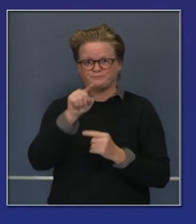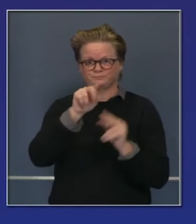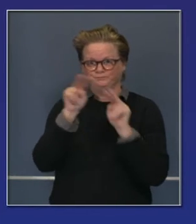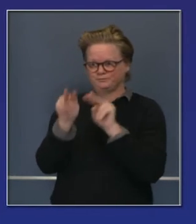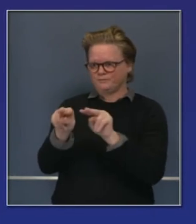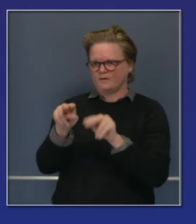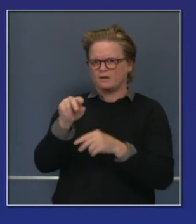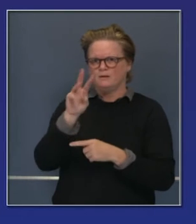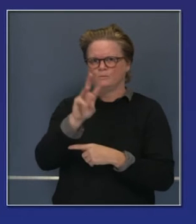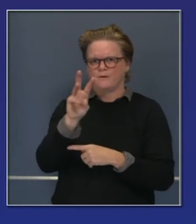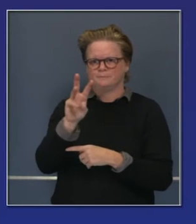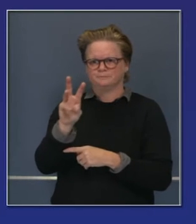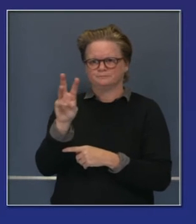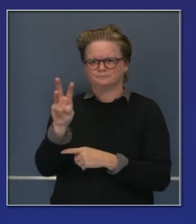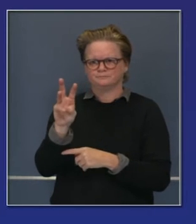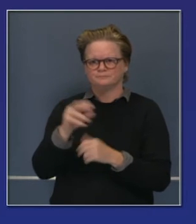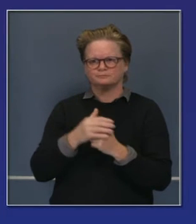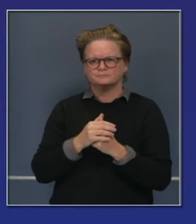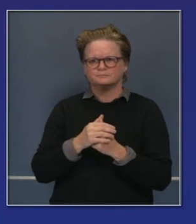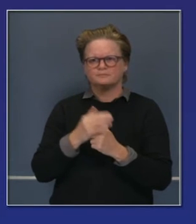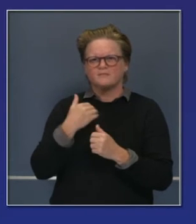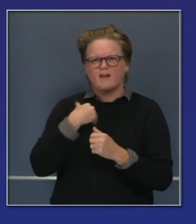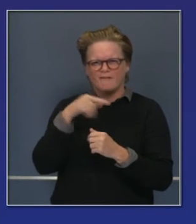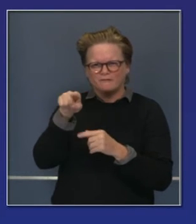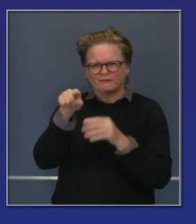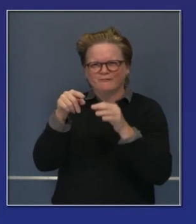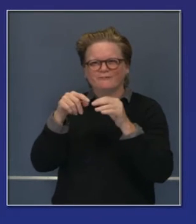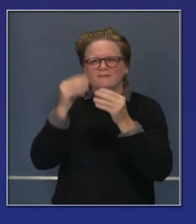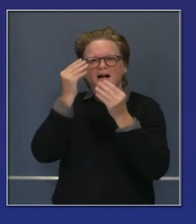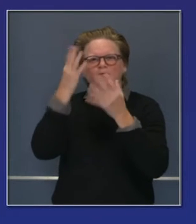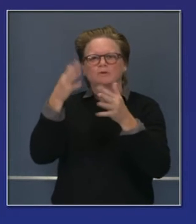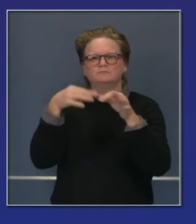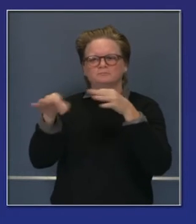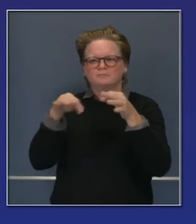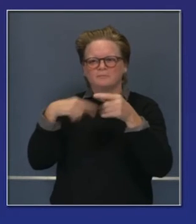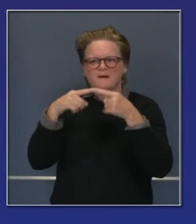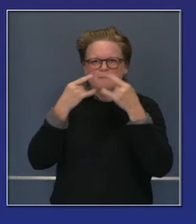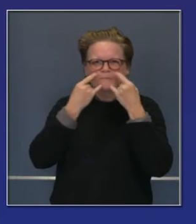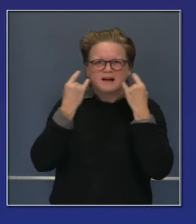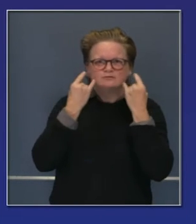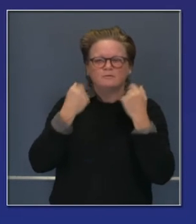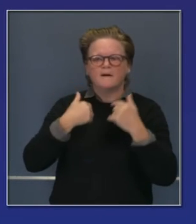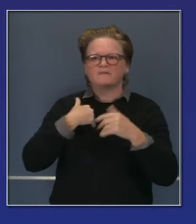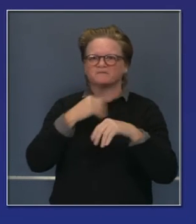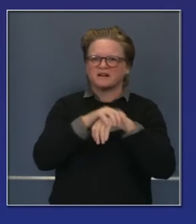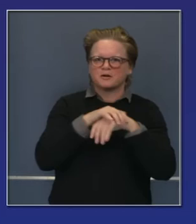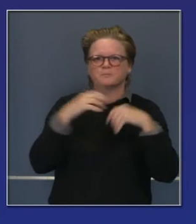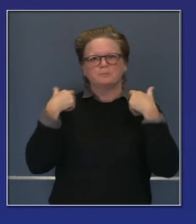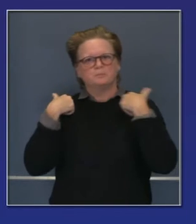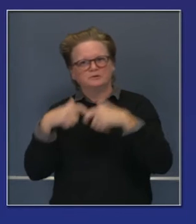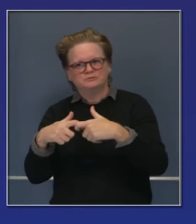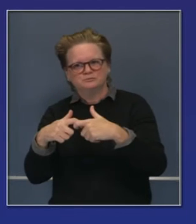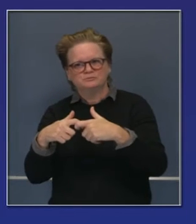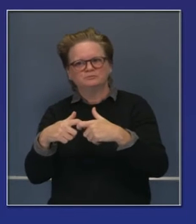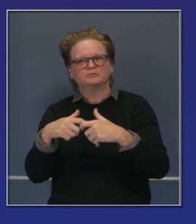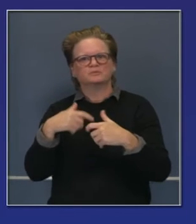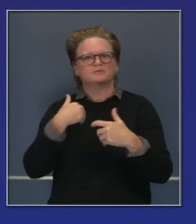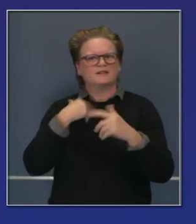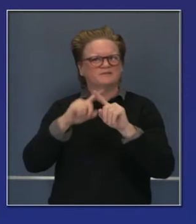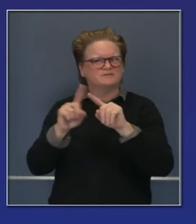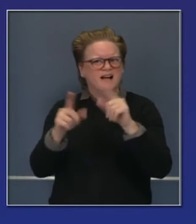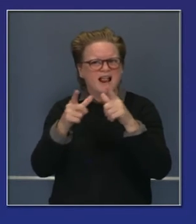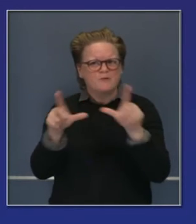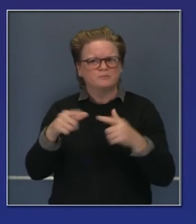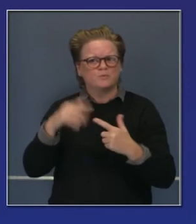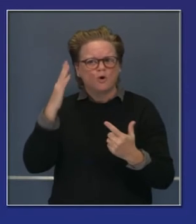para inscribirse. Tenemos mascarillas, algunas en español, coreano, chino, vietnamés. Vayan a nuestro sitio web, puede